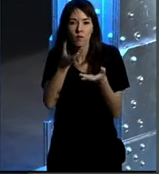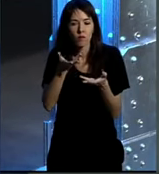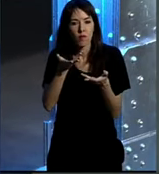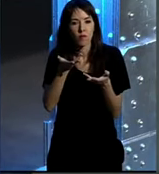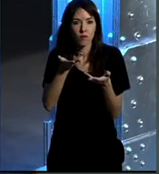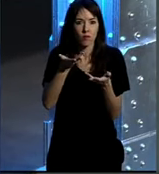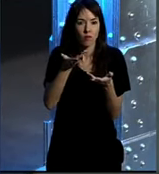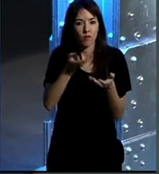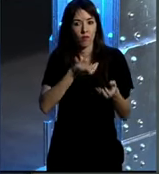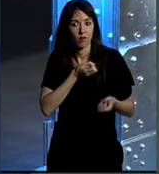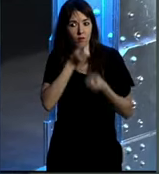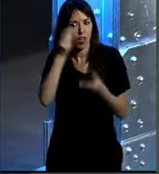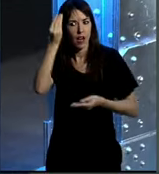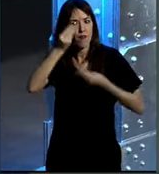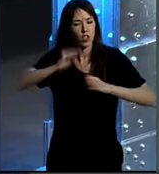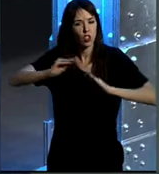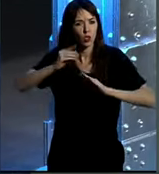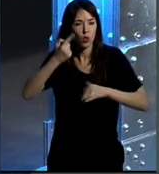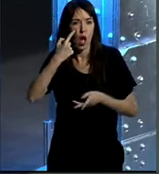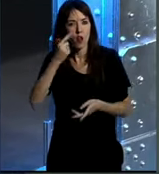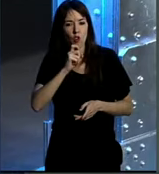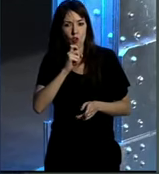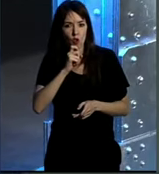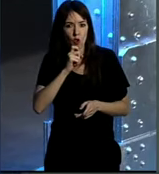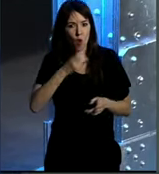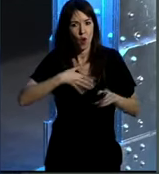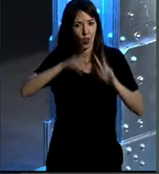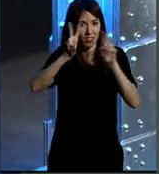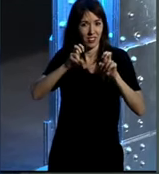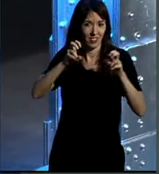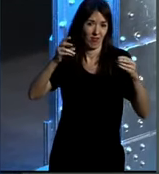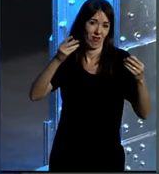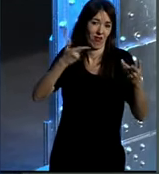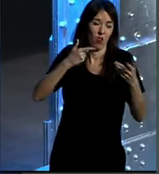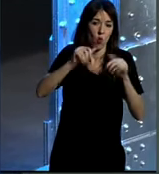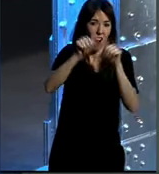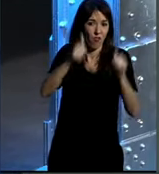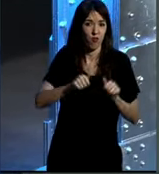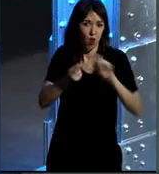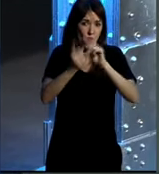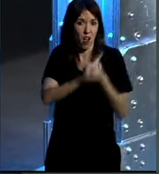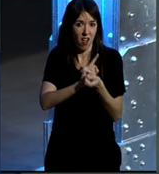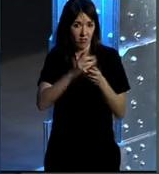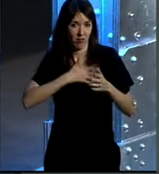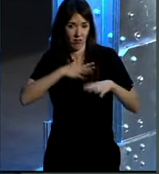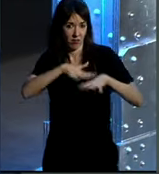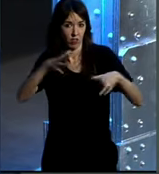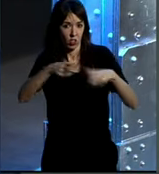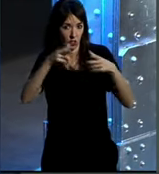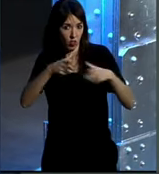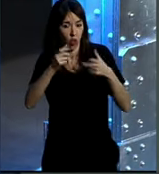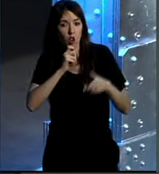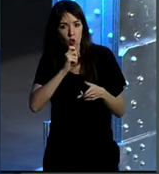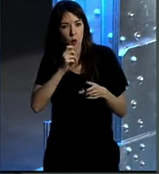sus reflexiones sobre cómo ha cambiado el paradigma de la comunicación empresarial y los desafíos que esto ha